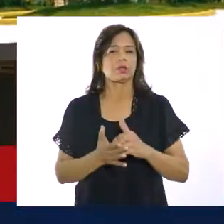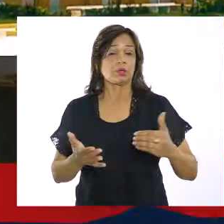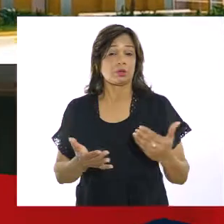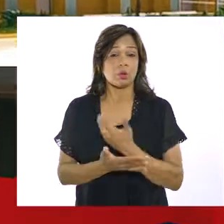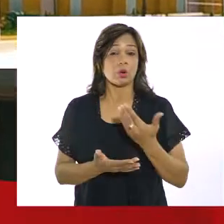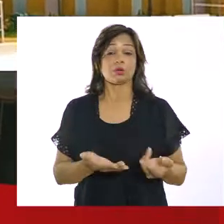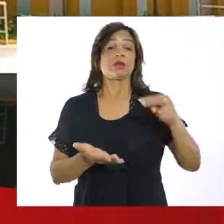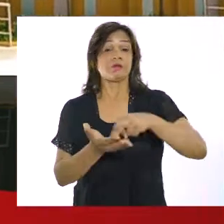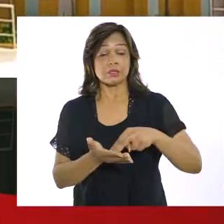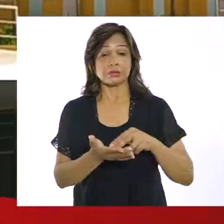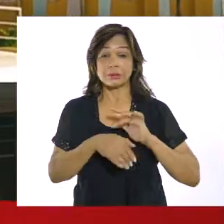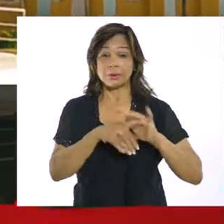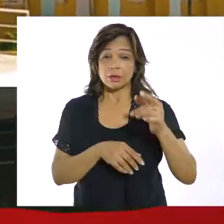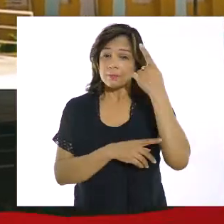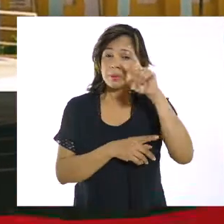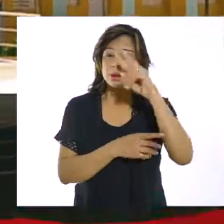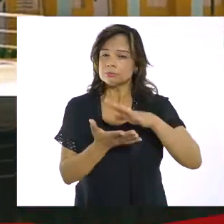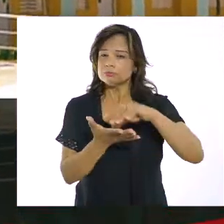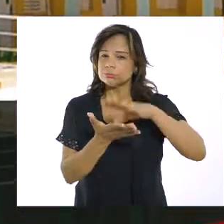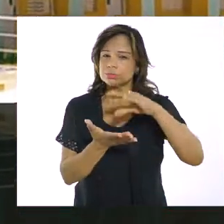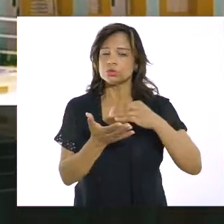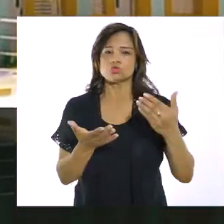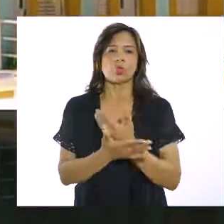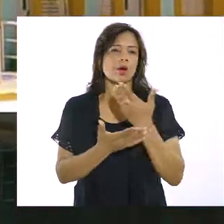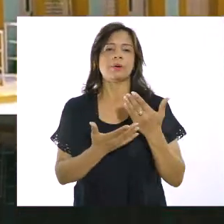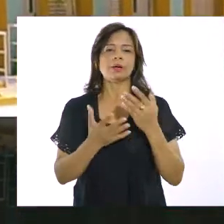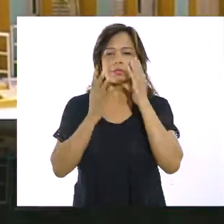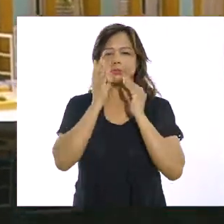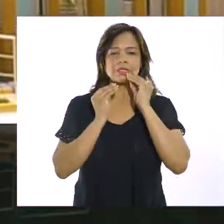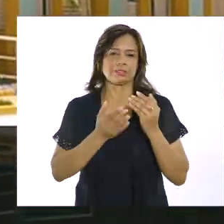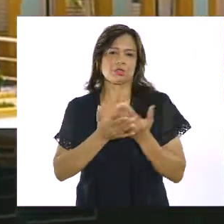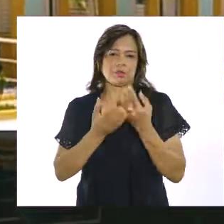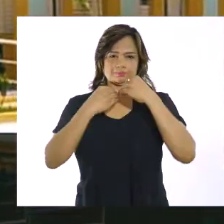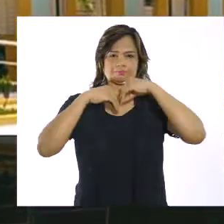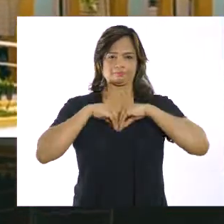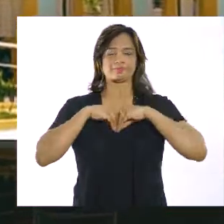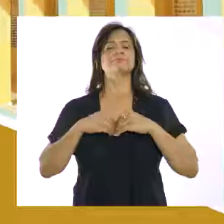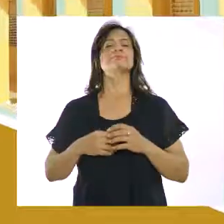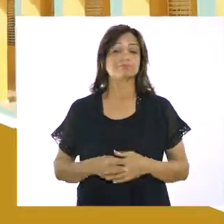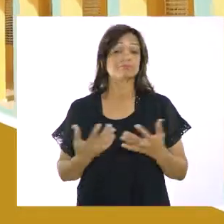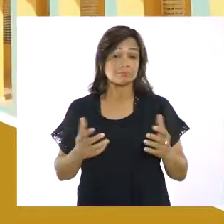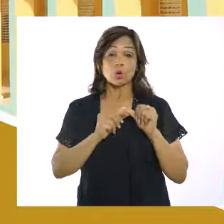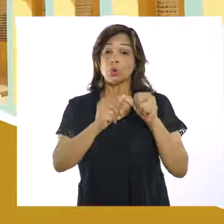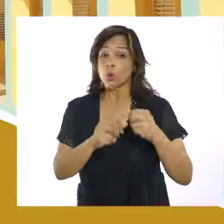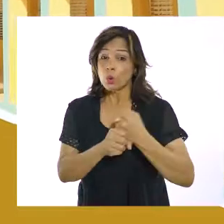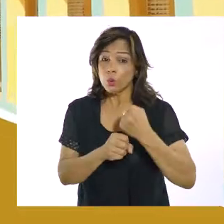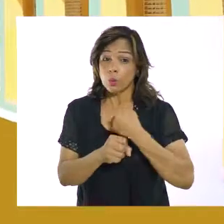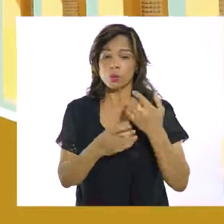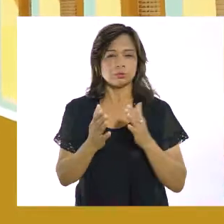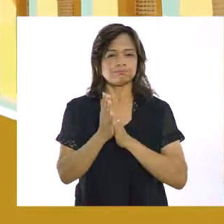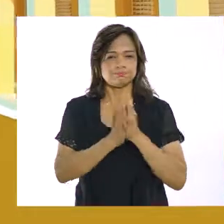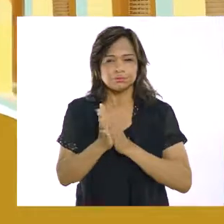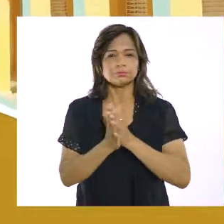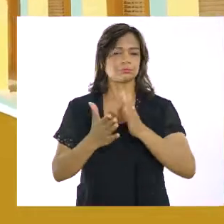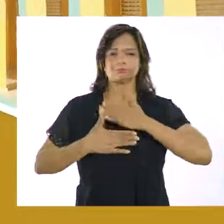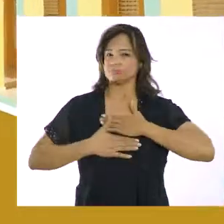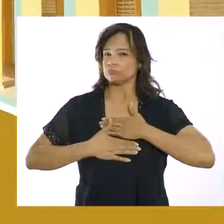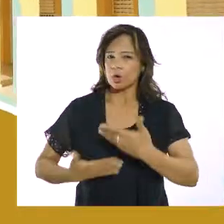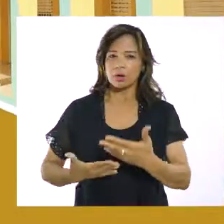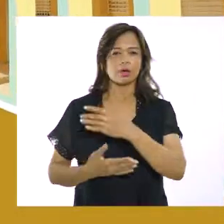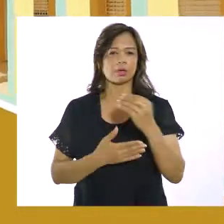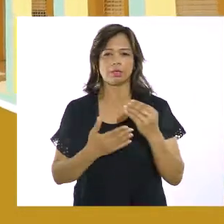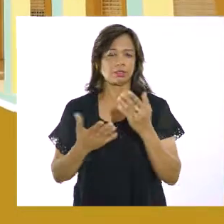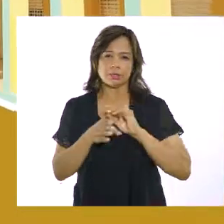Nuevamente llegó la hora de levantarnos temprano para crear y aprender experiencias nuevas. A seguir trabajando con entusiasmo,